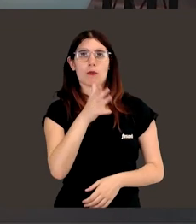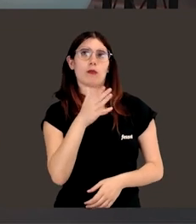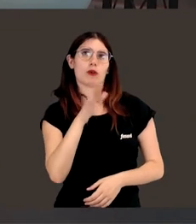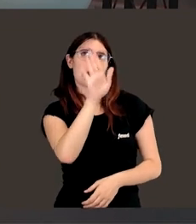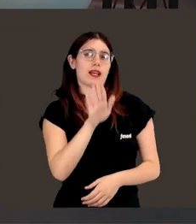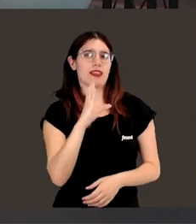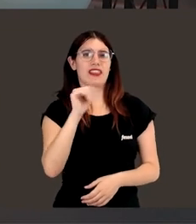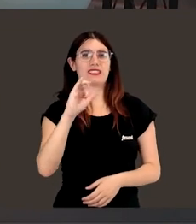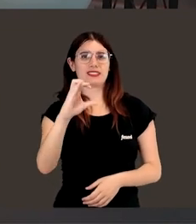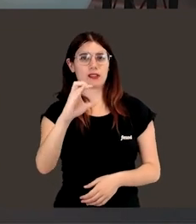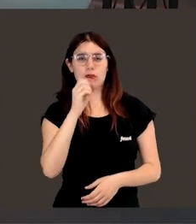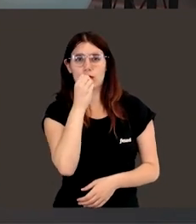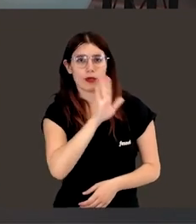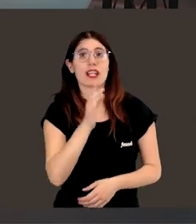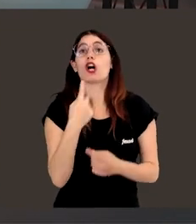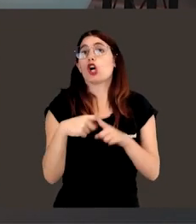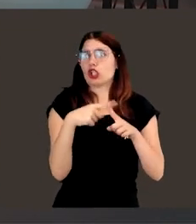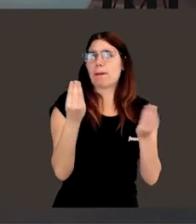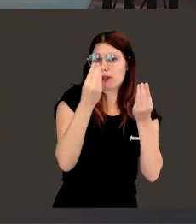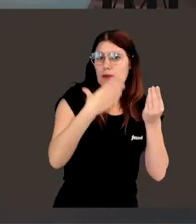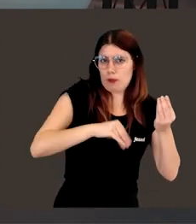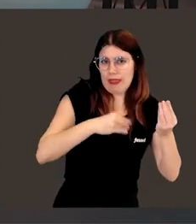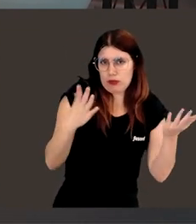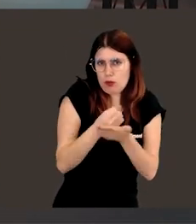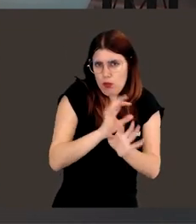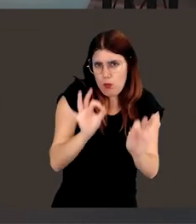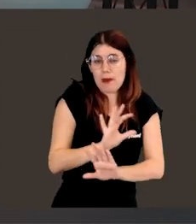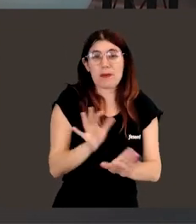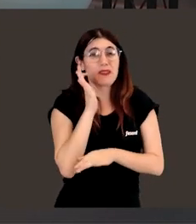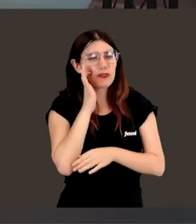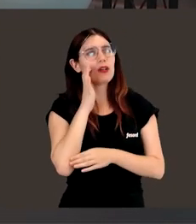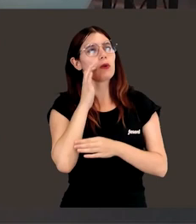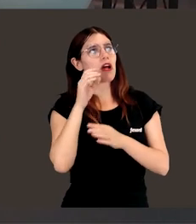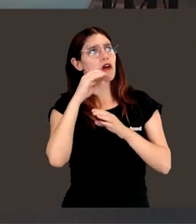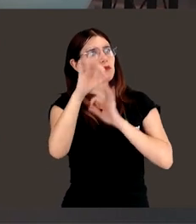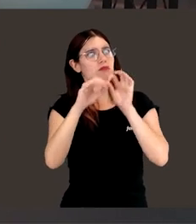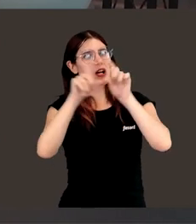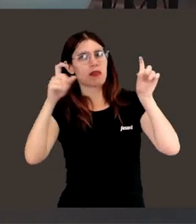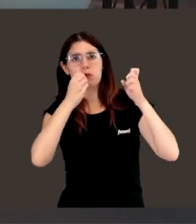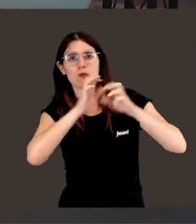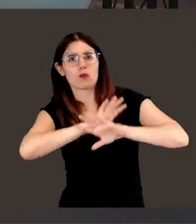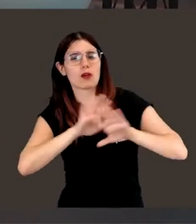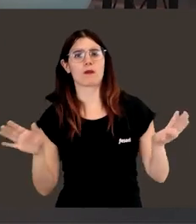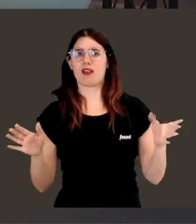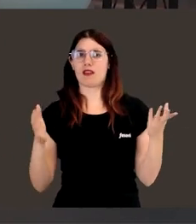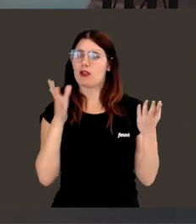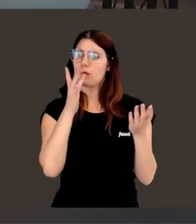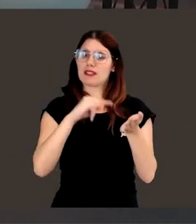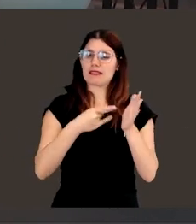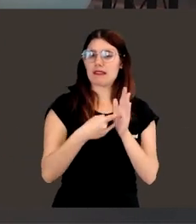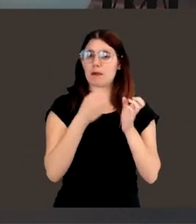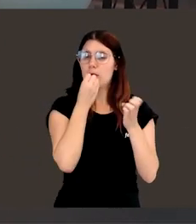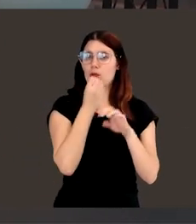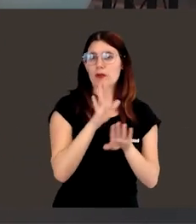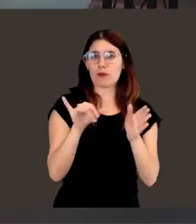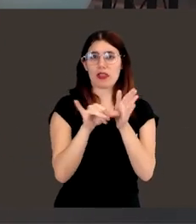organización, podemos mejorar, como en todos, ¿no? en todos, Pero sí, es una gran organización, me contenta también con el sistema cerca de la Edad